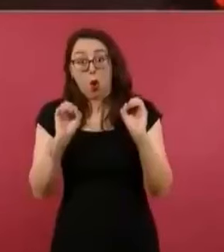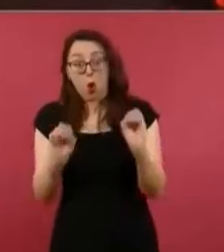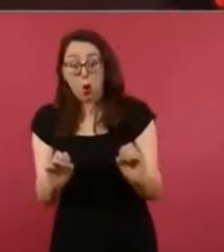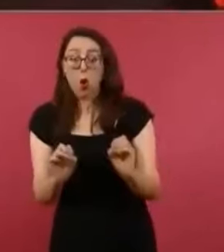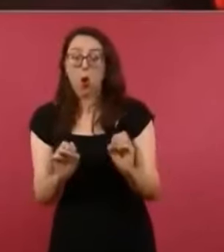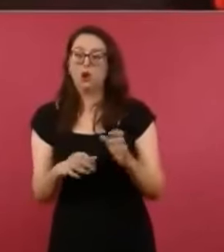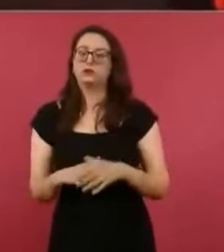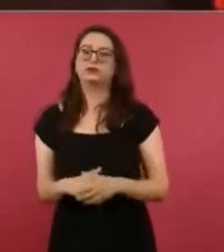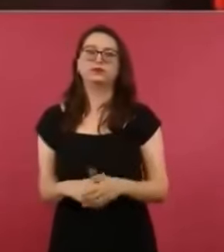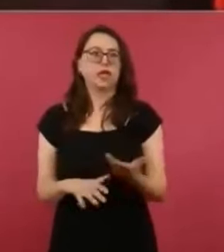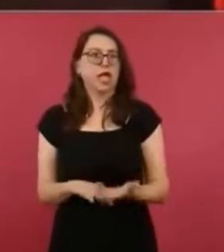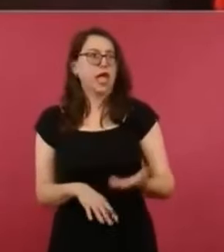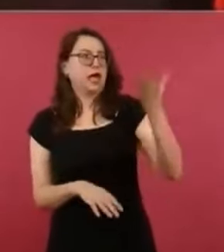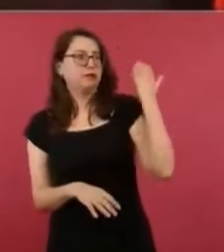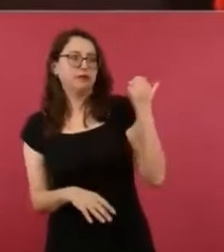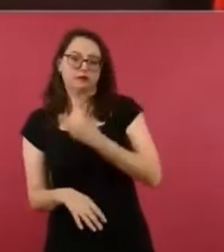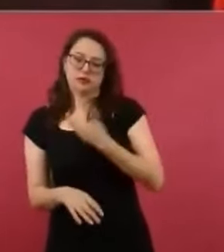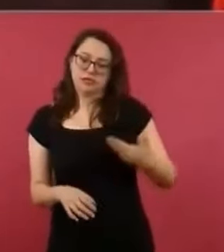siquiera la barda,